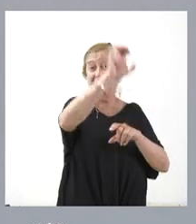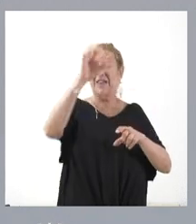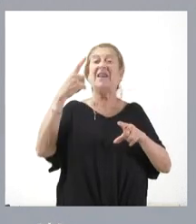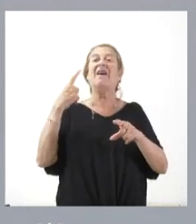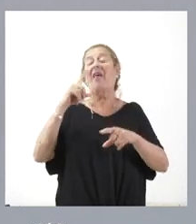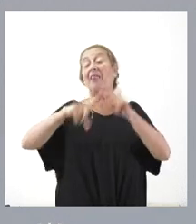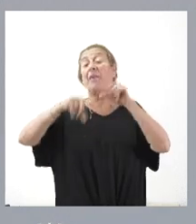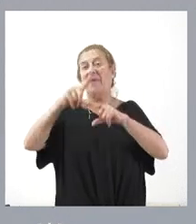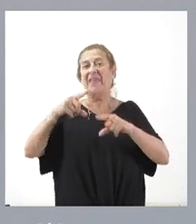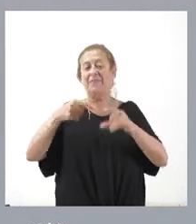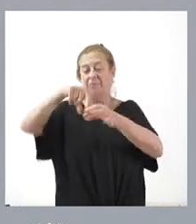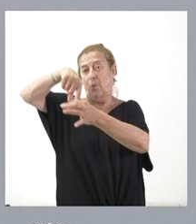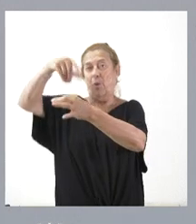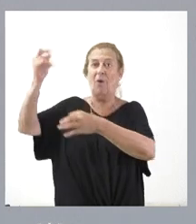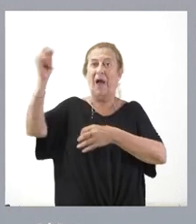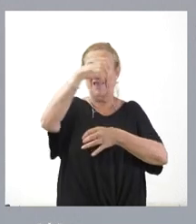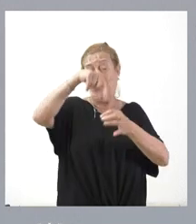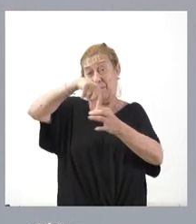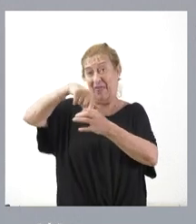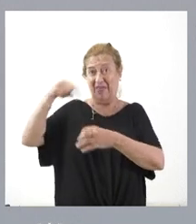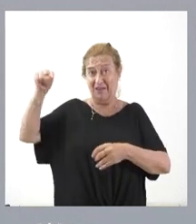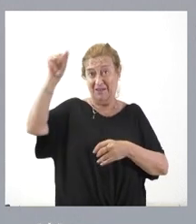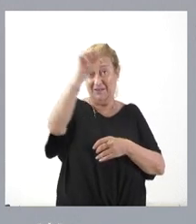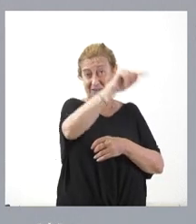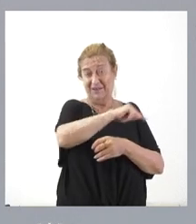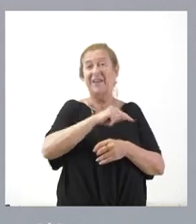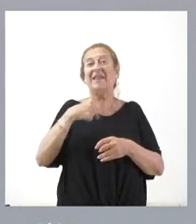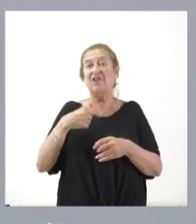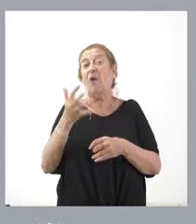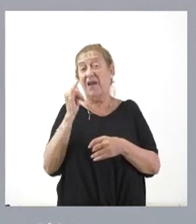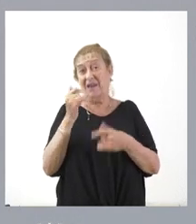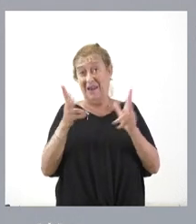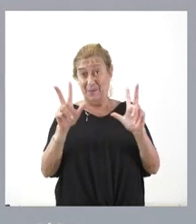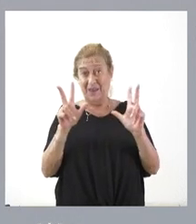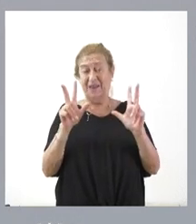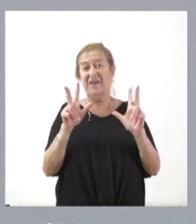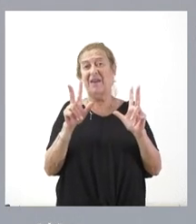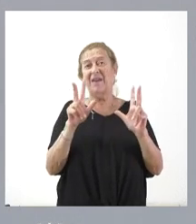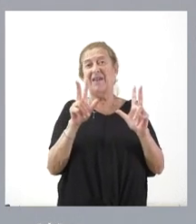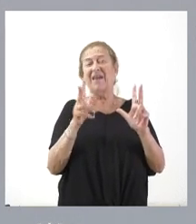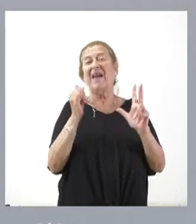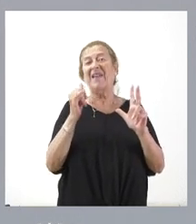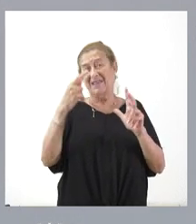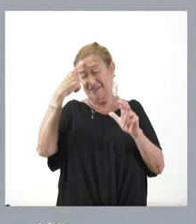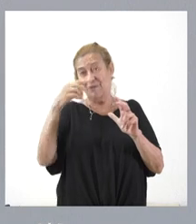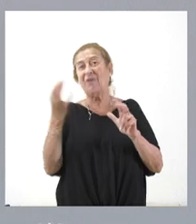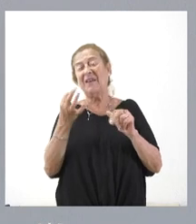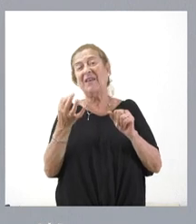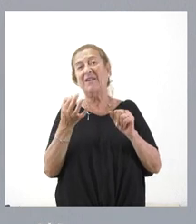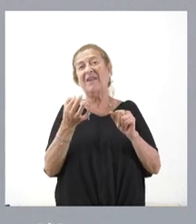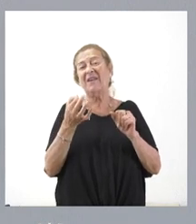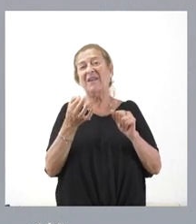disponibilidad de las plazas que vayamos teniendo, teniendo en cuenta que